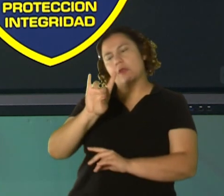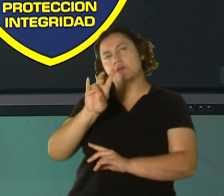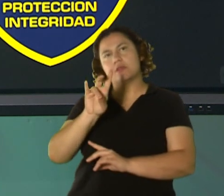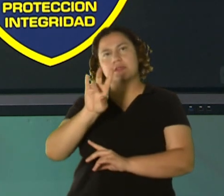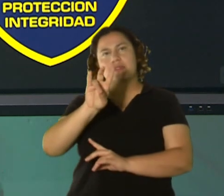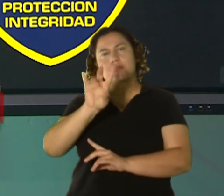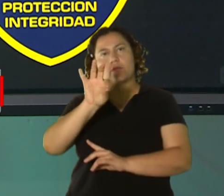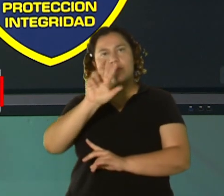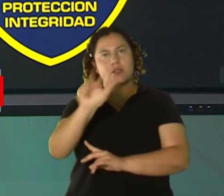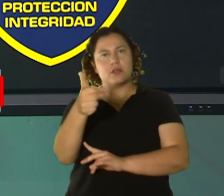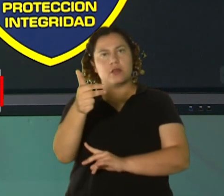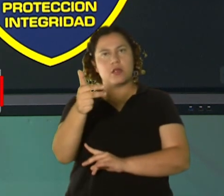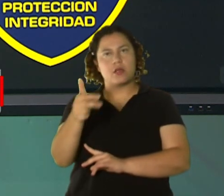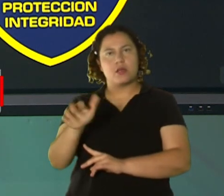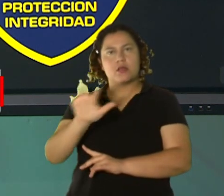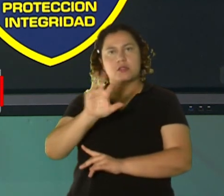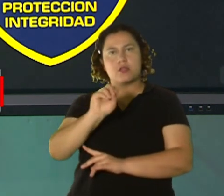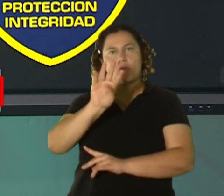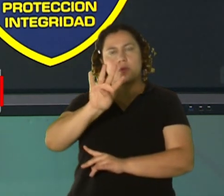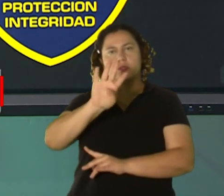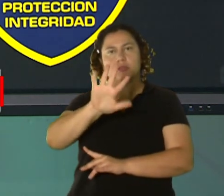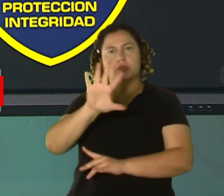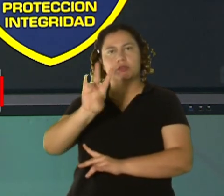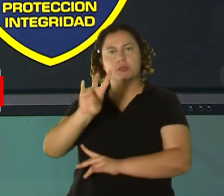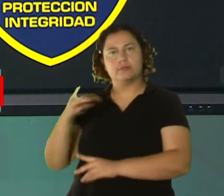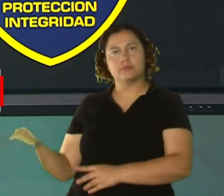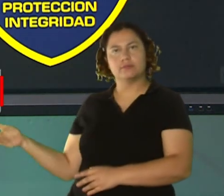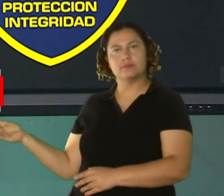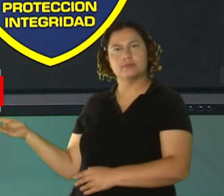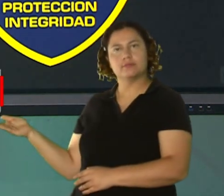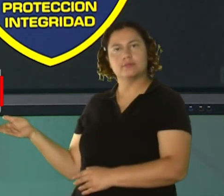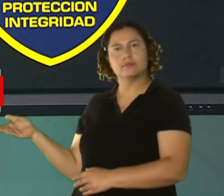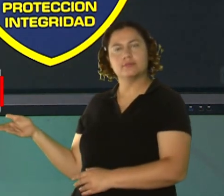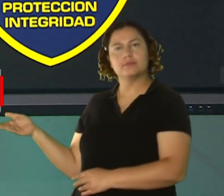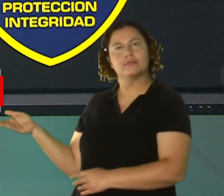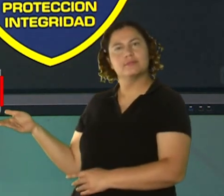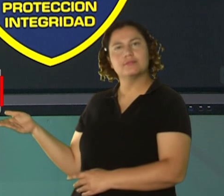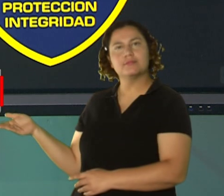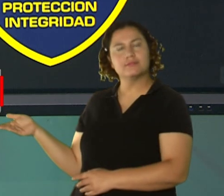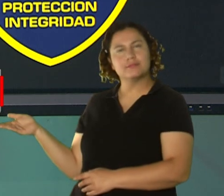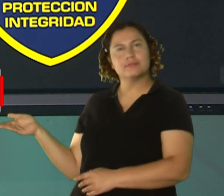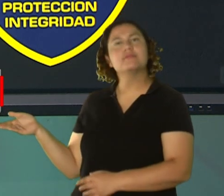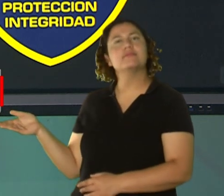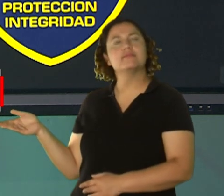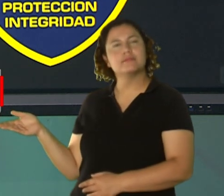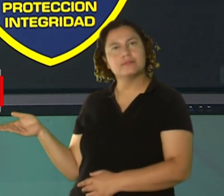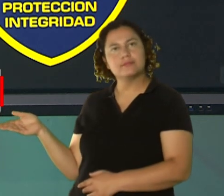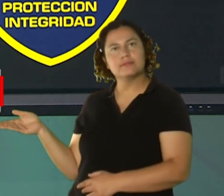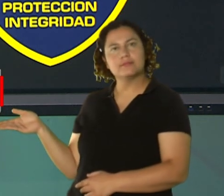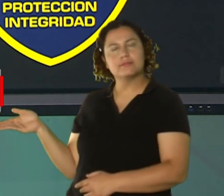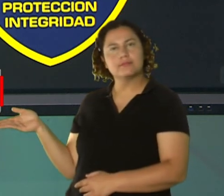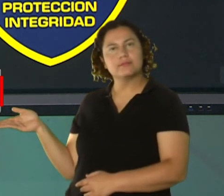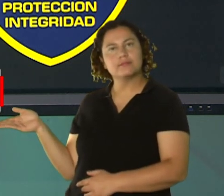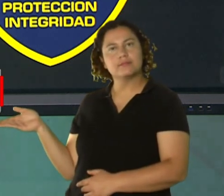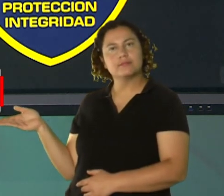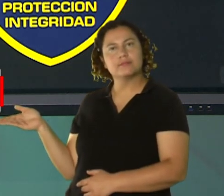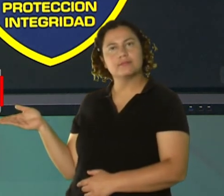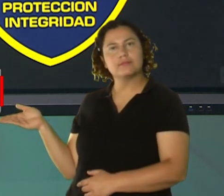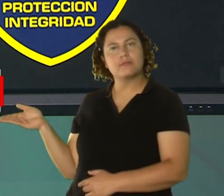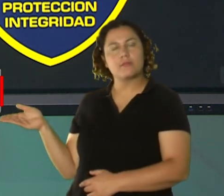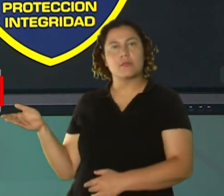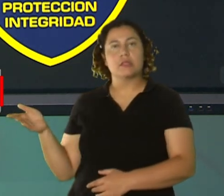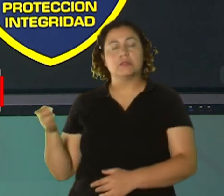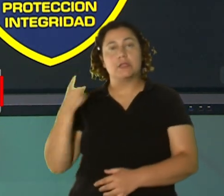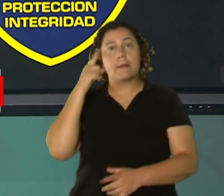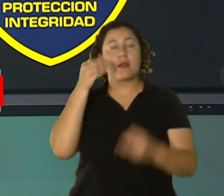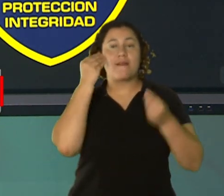-0457, 787-793-0457, para